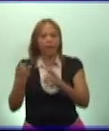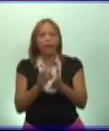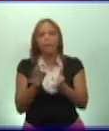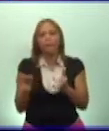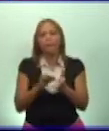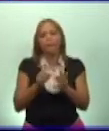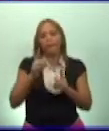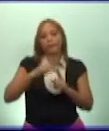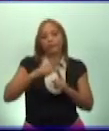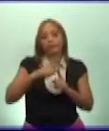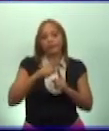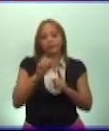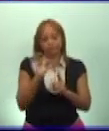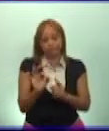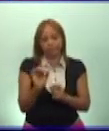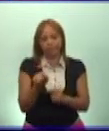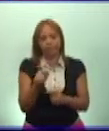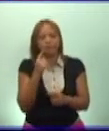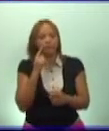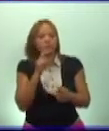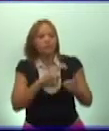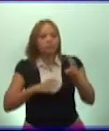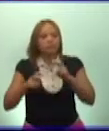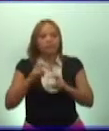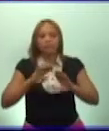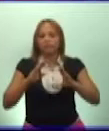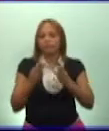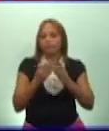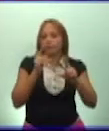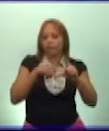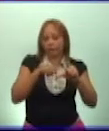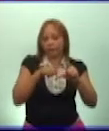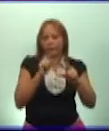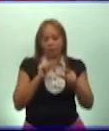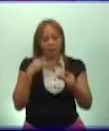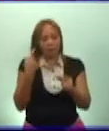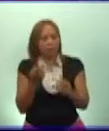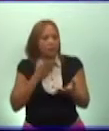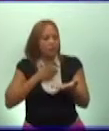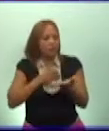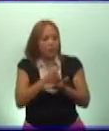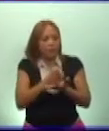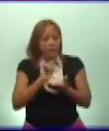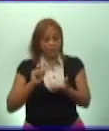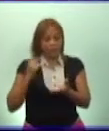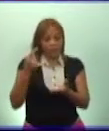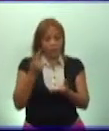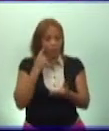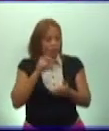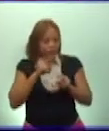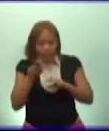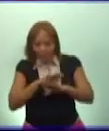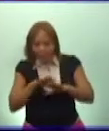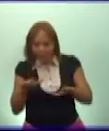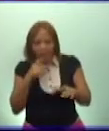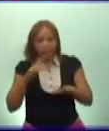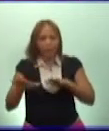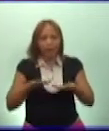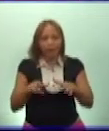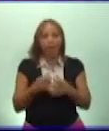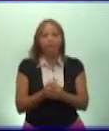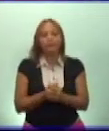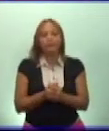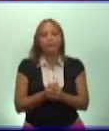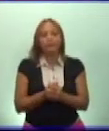libro de texto donde se encuentran estos contenidos. Y a continuación, después que ustedes busquen en su libro de texto,